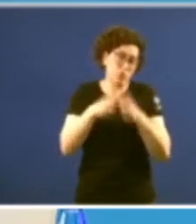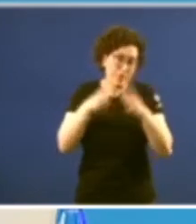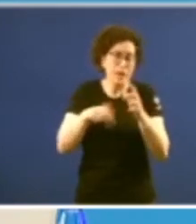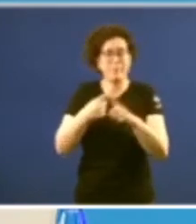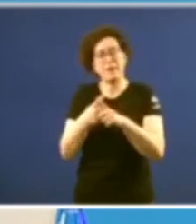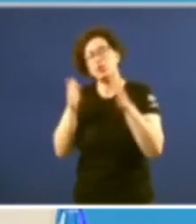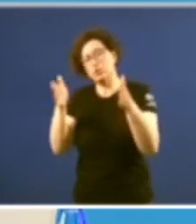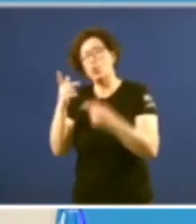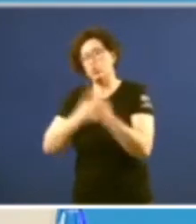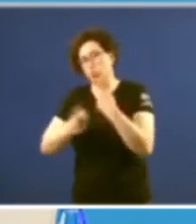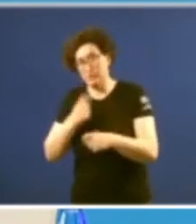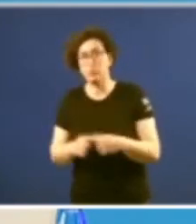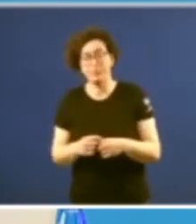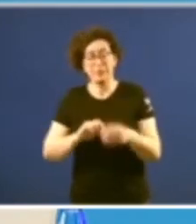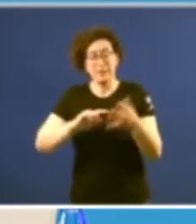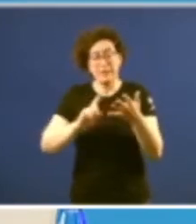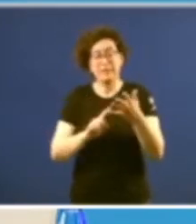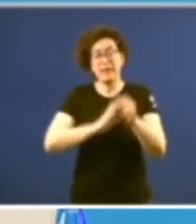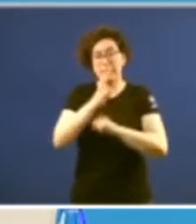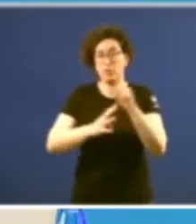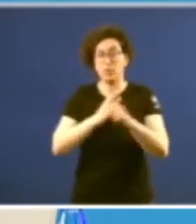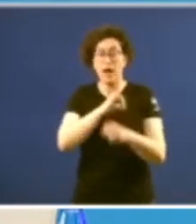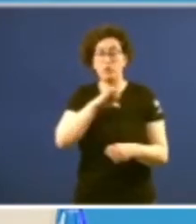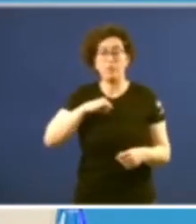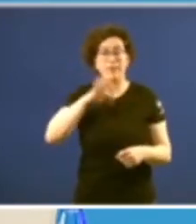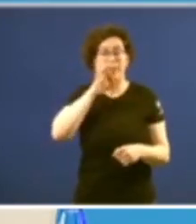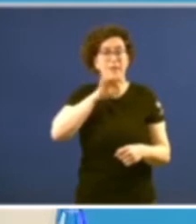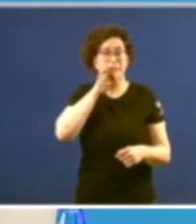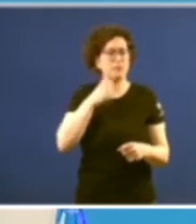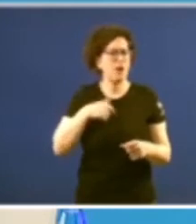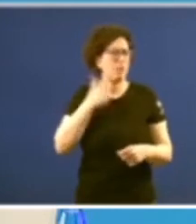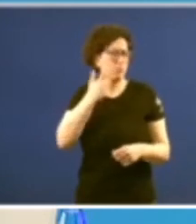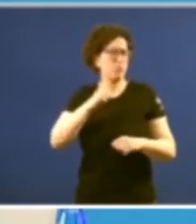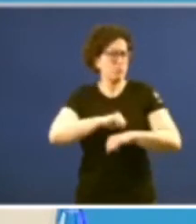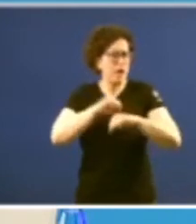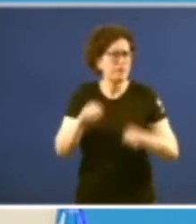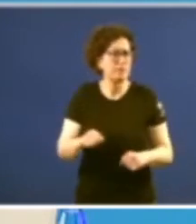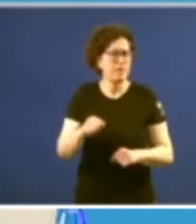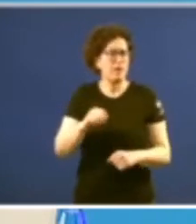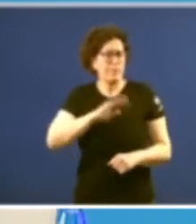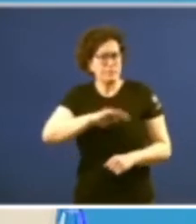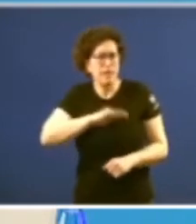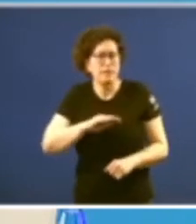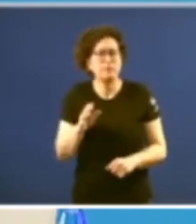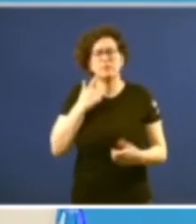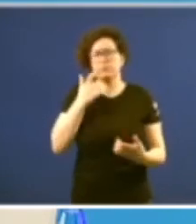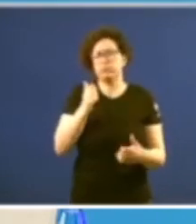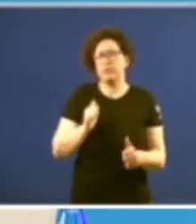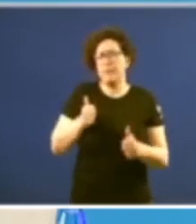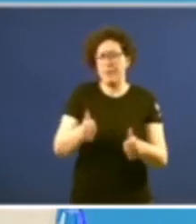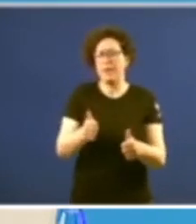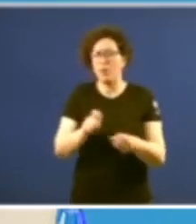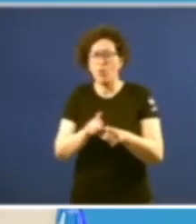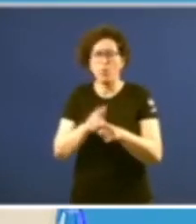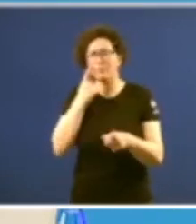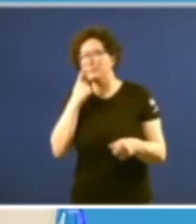en la quinta legislatura la autonomía gallega está muy asentada ya la iniciamos pues pendientes y con